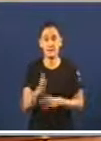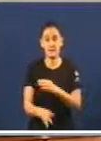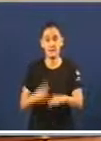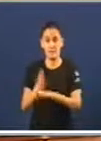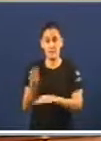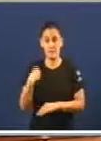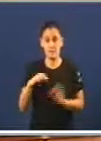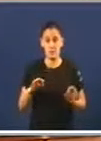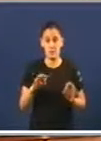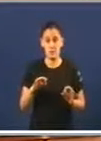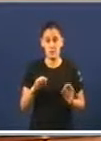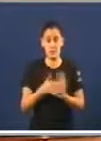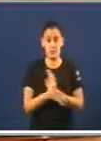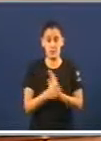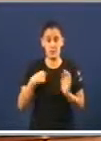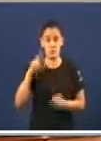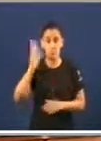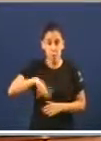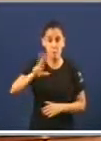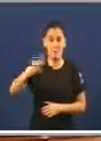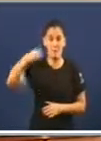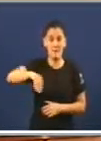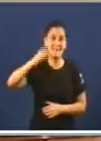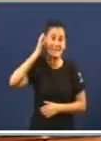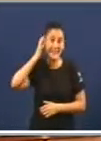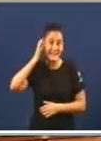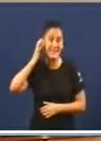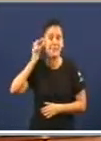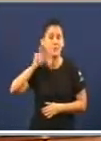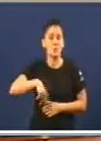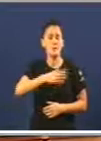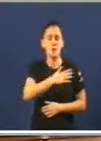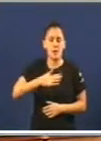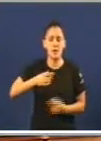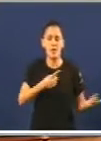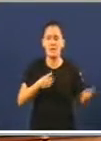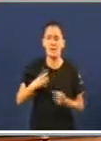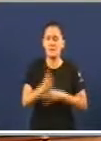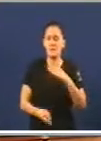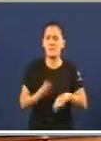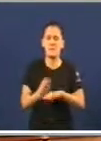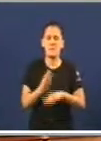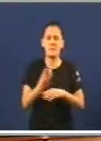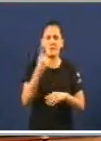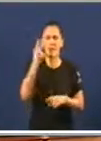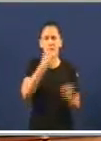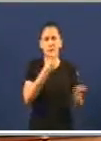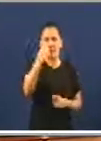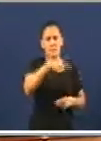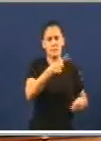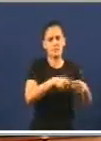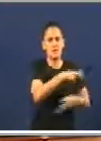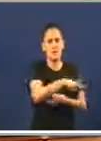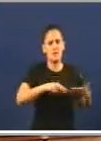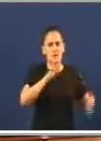propio exercicio da vicepresidencia da Cámara, teño interesado a necesidade de que o Parlamento soubese se a Xunta de Galicia cumpre